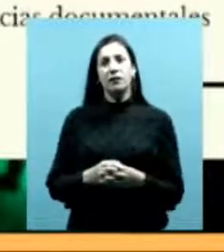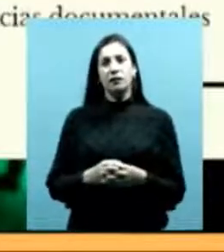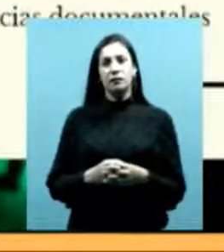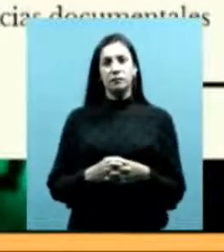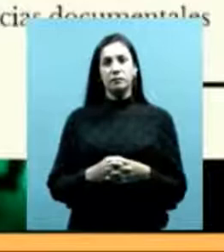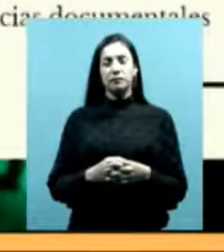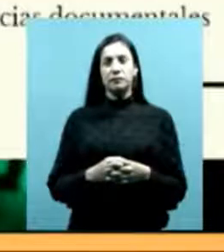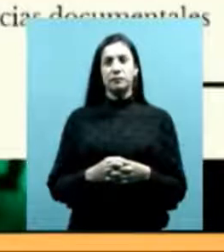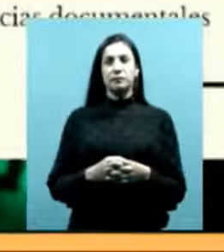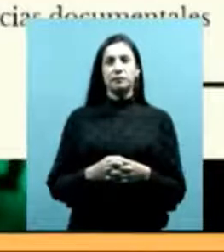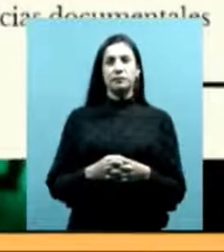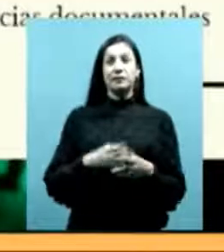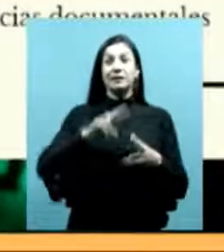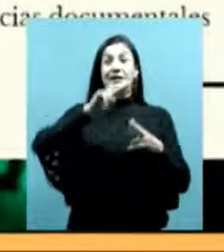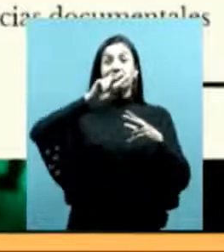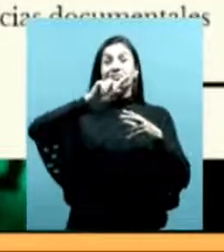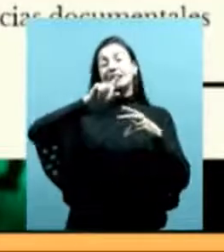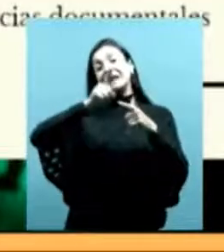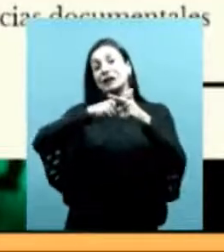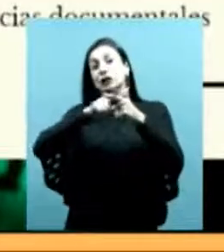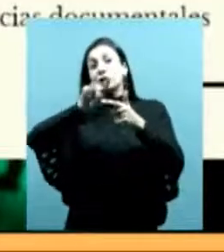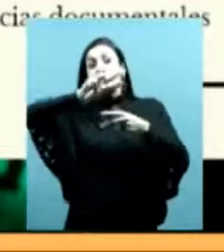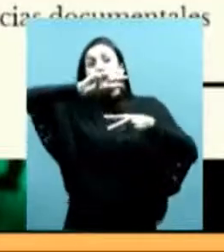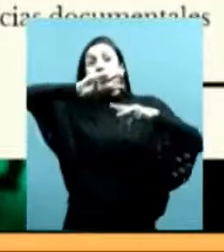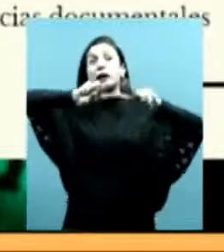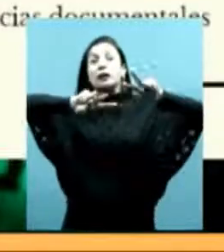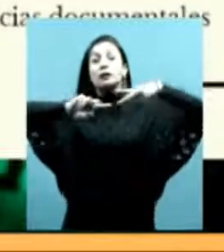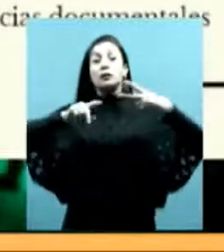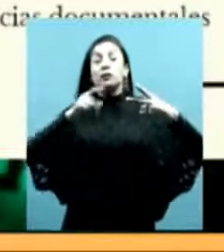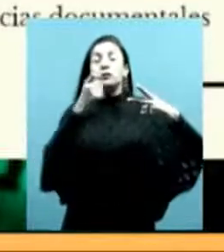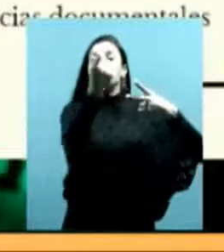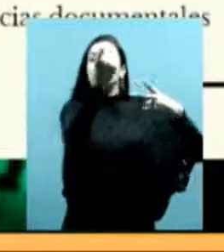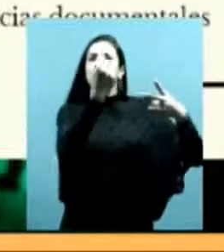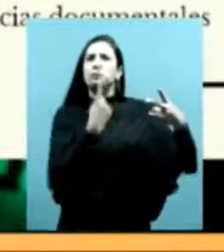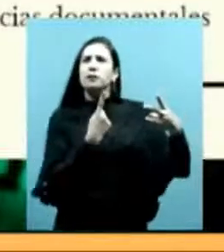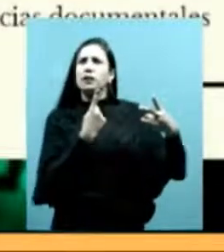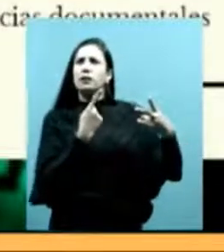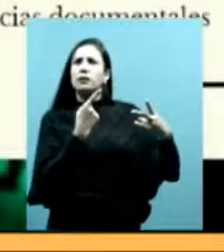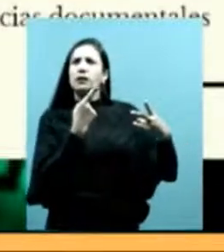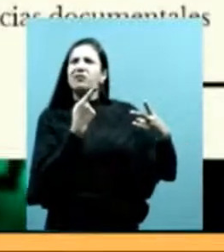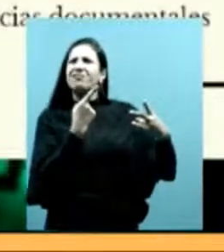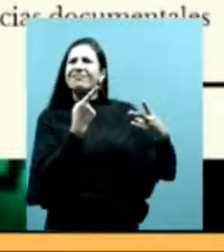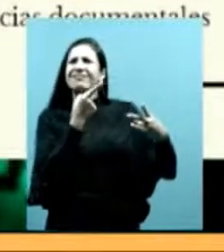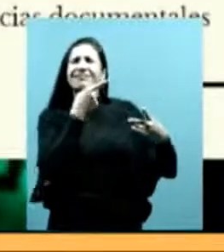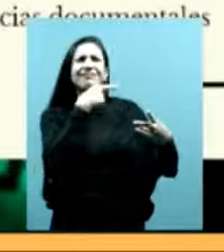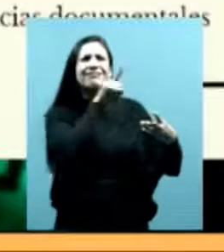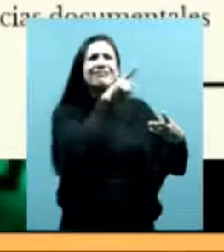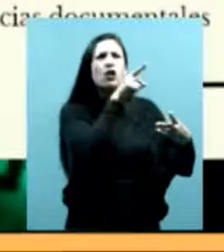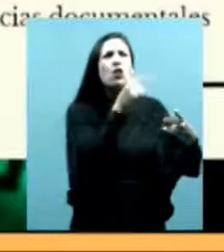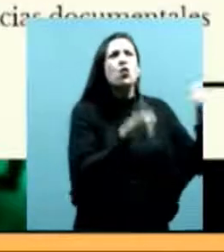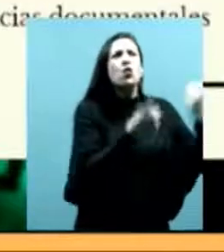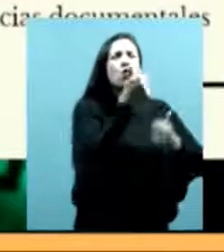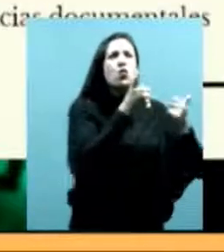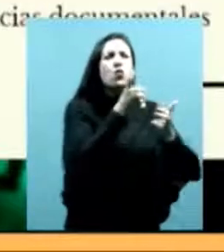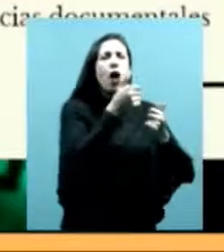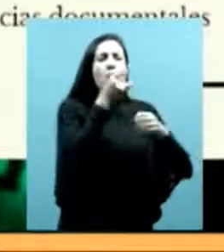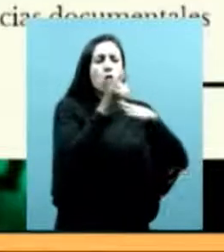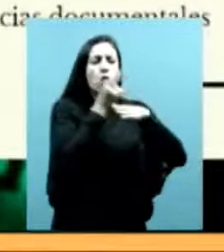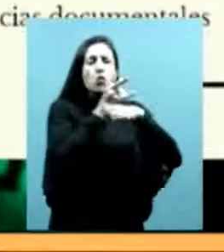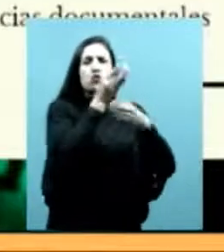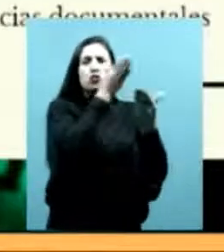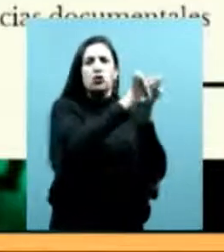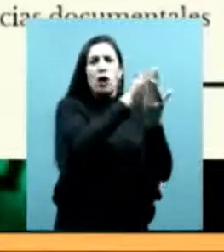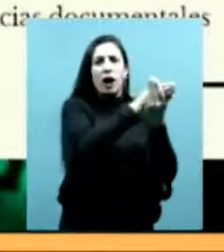Entonces, la segunda pregunta que hay que hacerse es ¿qué archivos utilizar? Para lo cual hay que hacer un repaso histórico de las dinámicas de